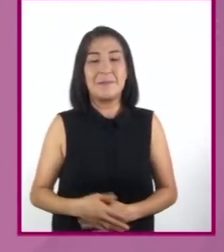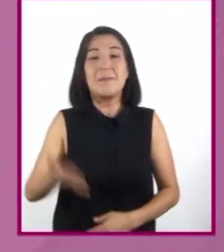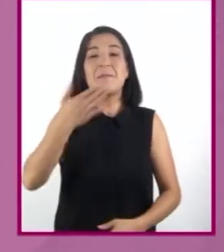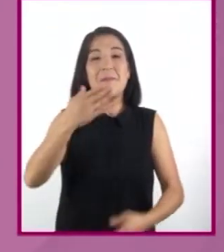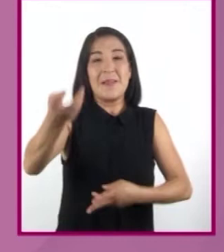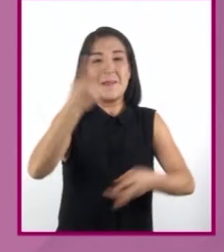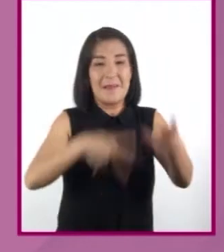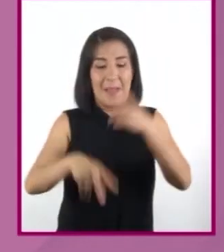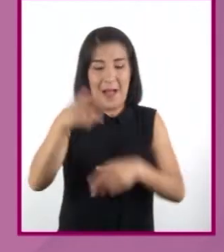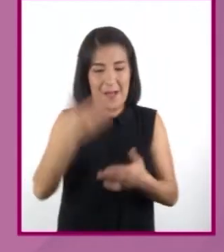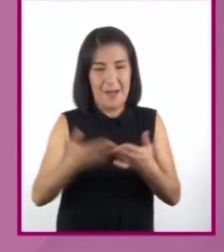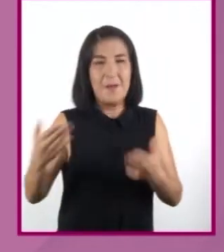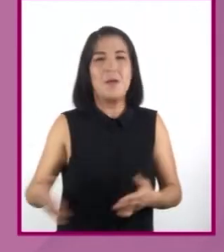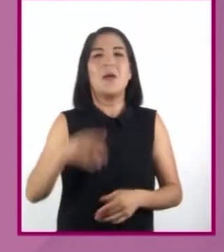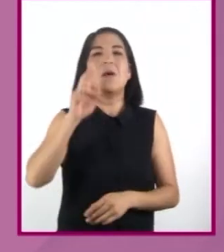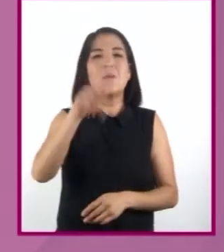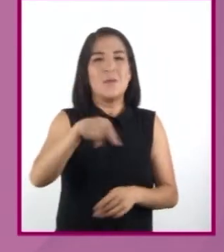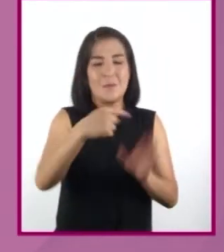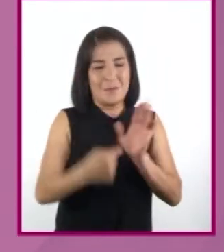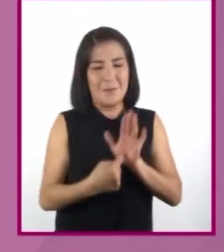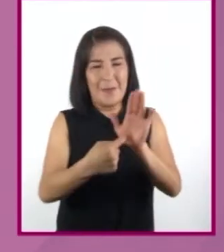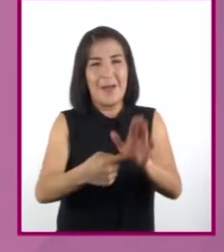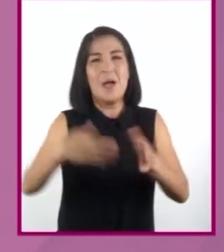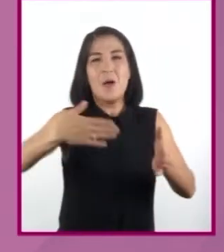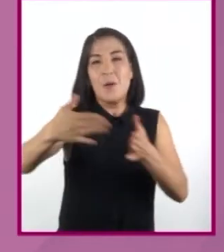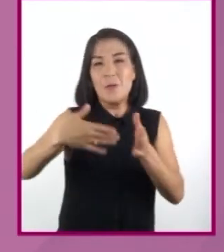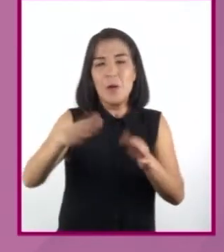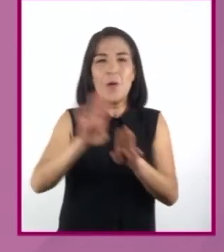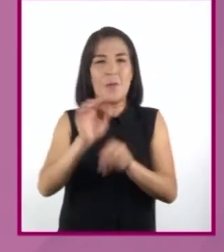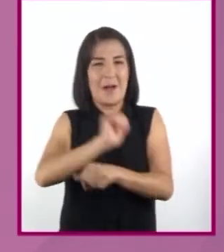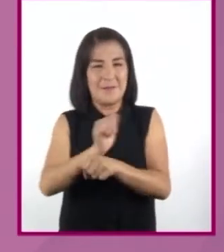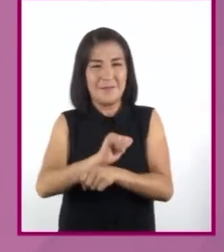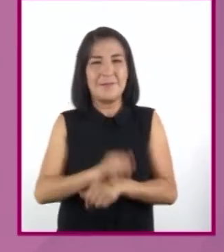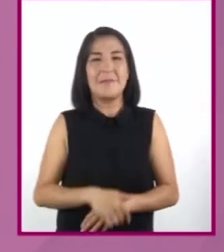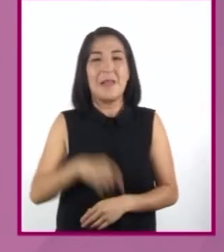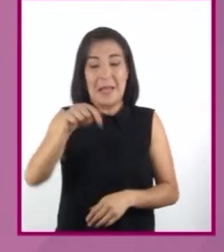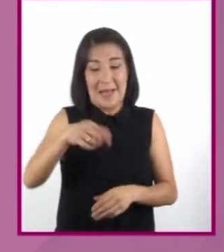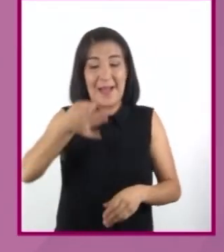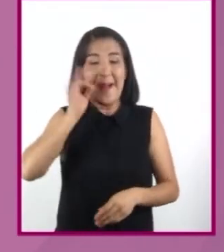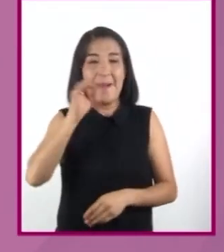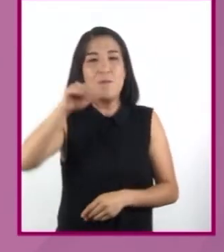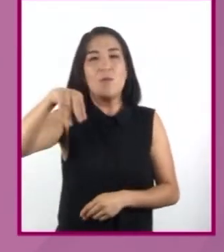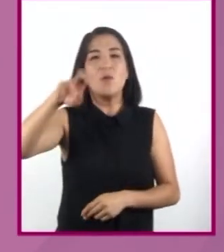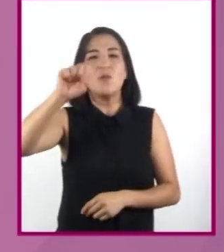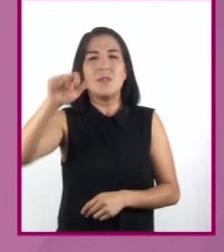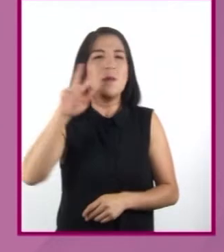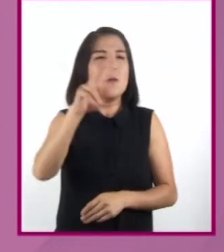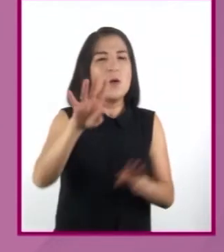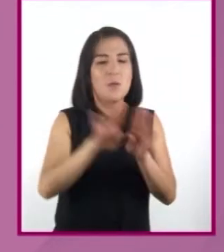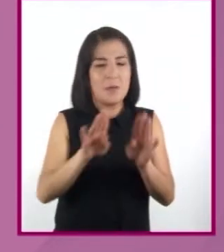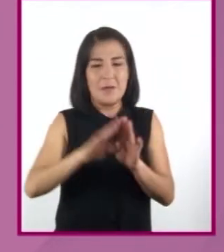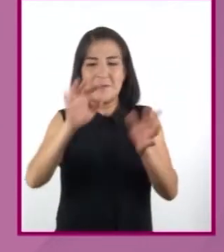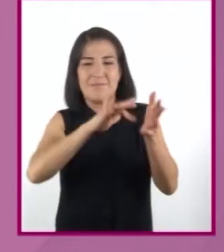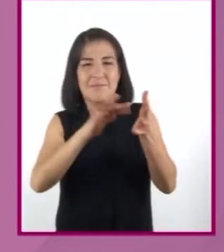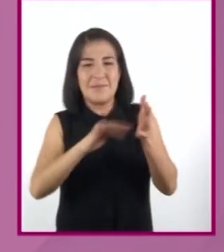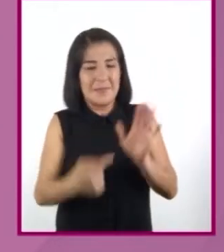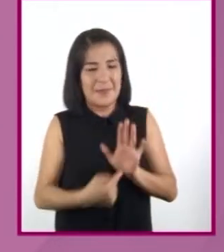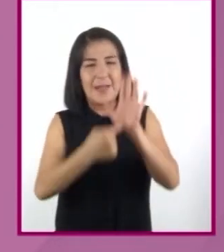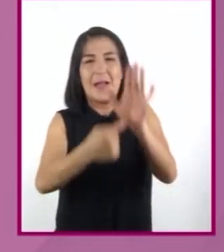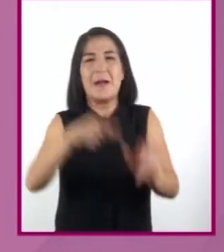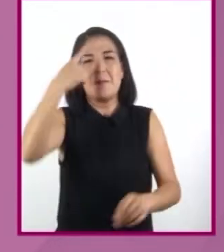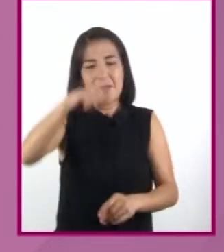Bienvenidos a su reality show, Cocina de Autor. Hoy, en el Café de las Musas, hablaremos de uno de los subgéneros literarios que se ha